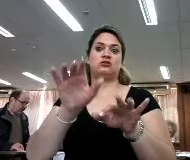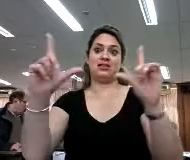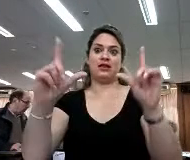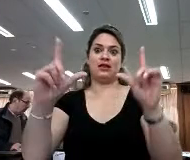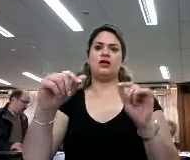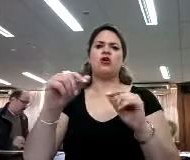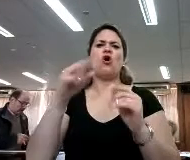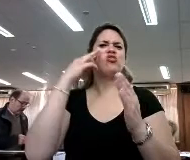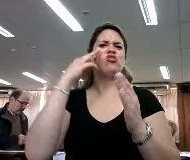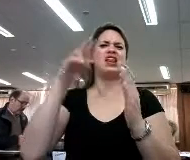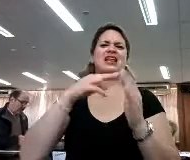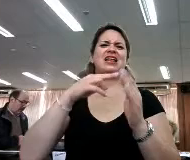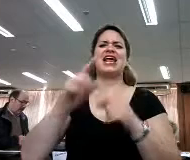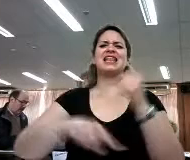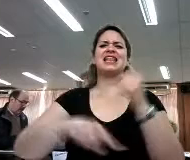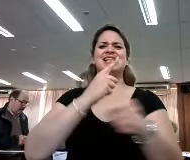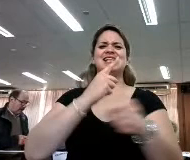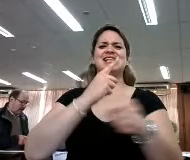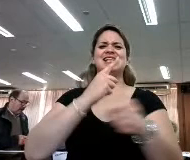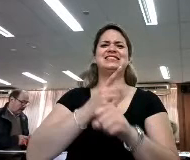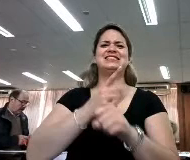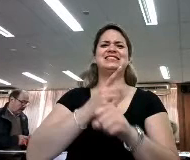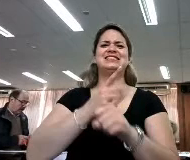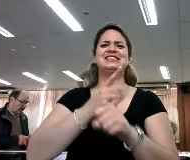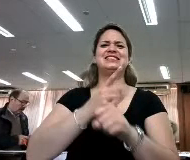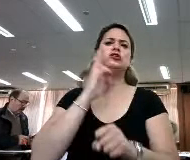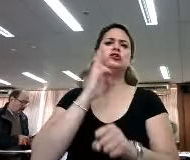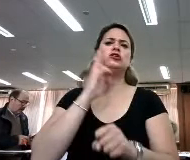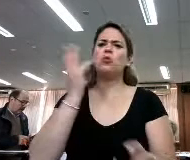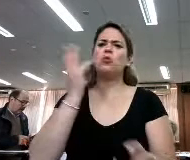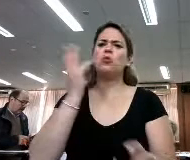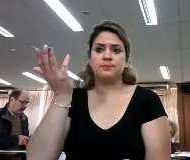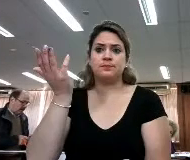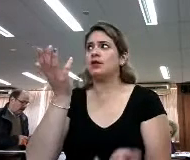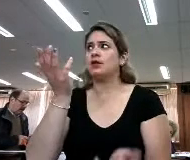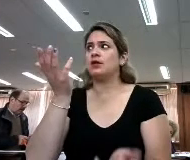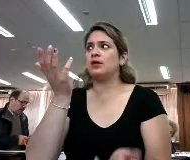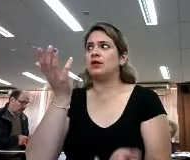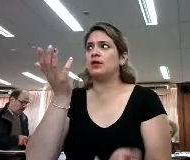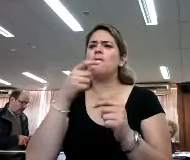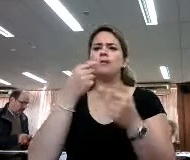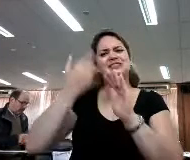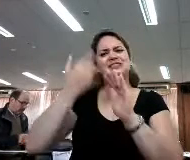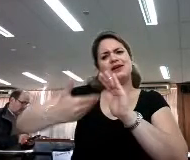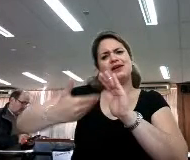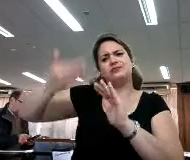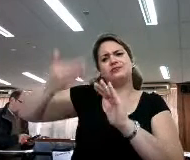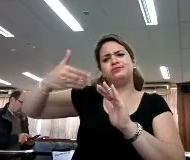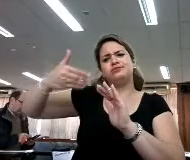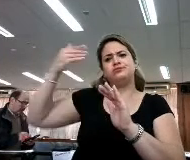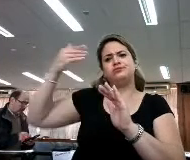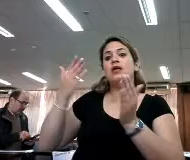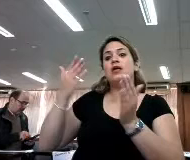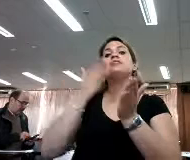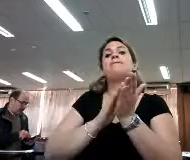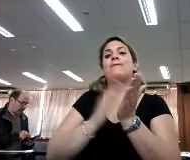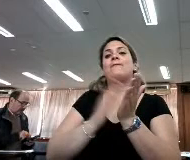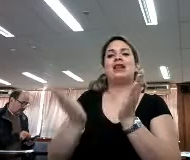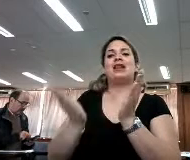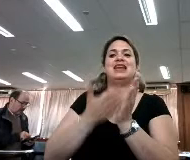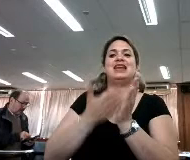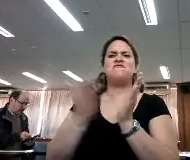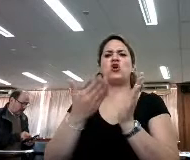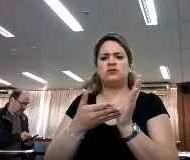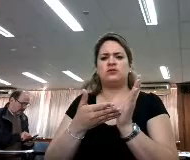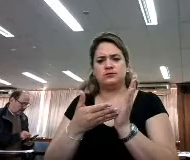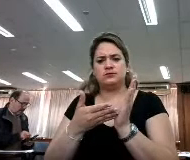XIX o el que empieza con eso ya no hay una una retrospectiva de volver al libro impreso el que empezó estas